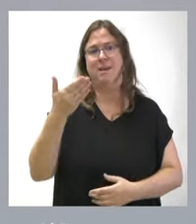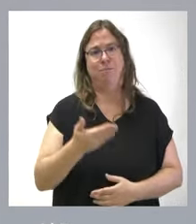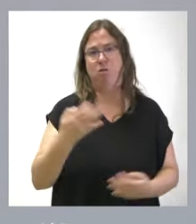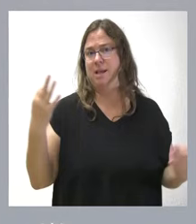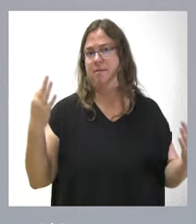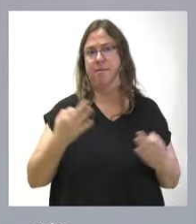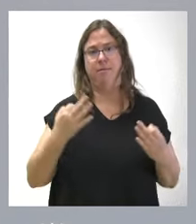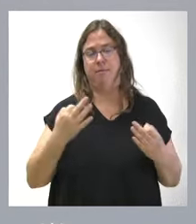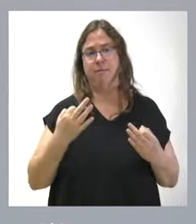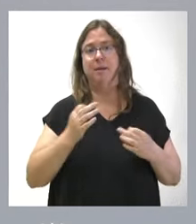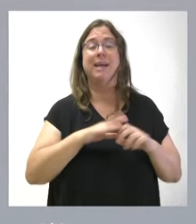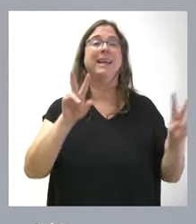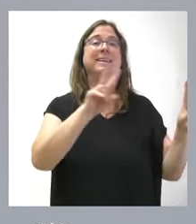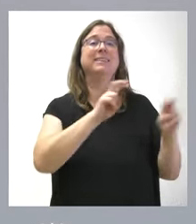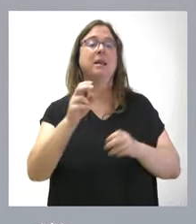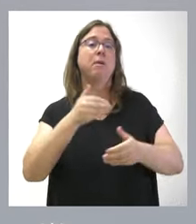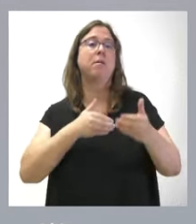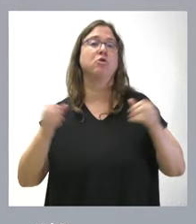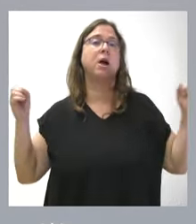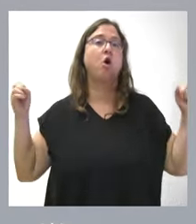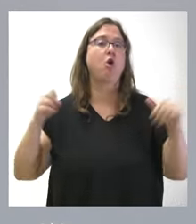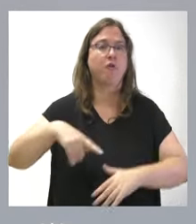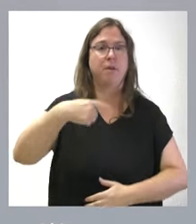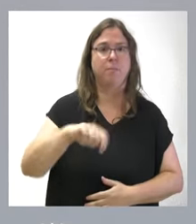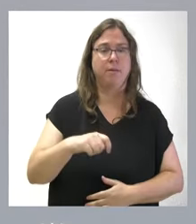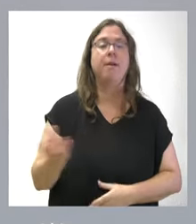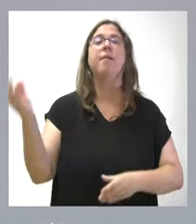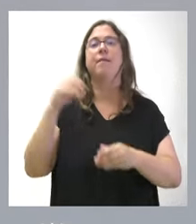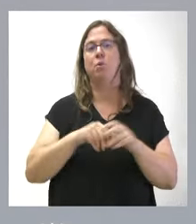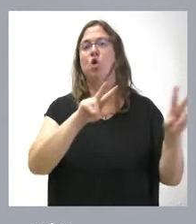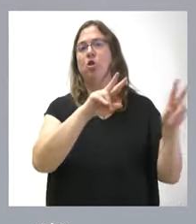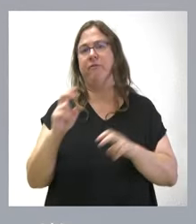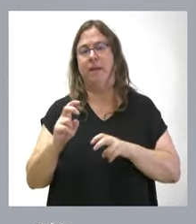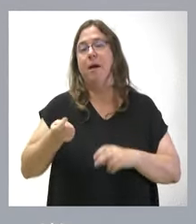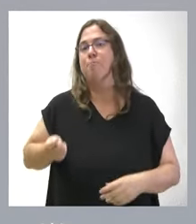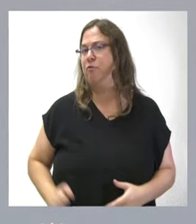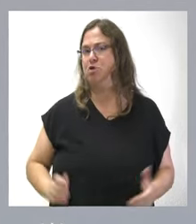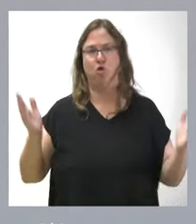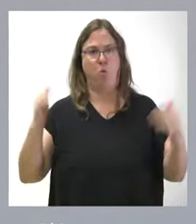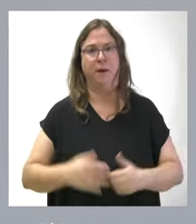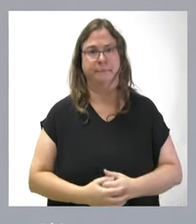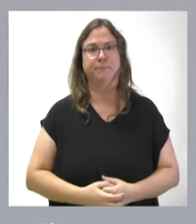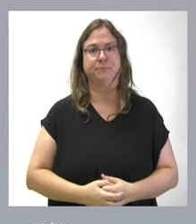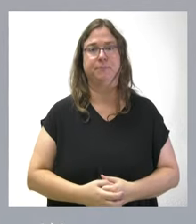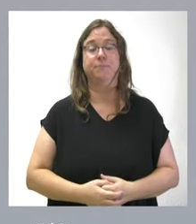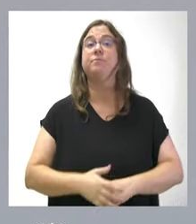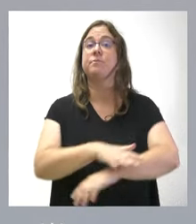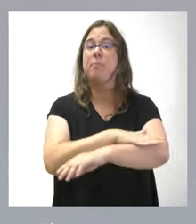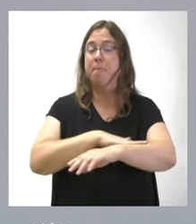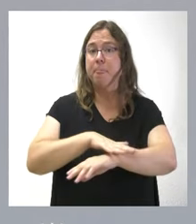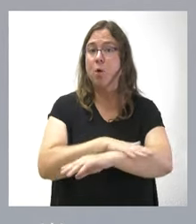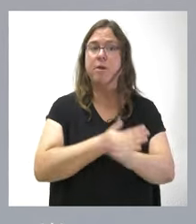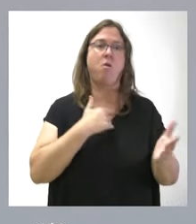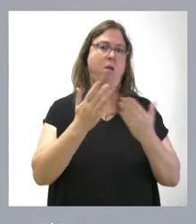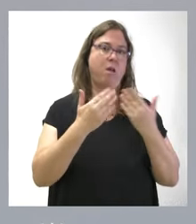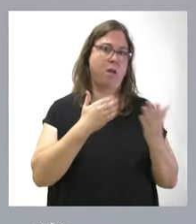entre los temas de la próxima conferencia de presidentes se incluya este tema de la falta de profesionales sanitarios. El Gobierno ha hablado